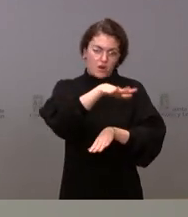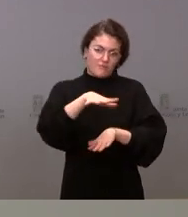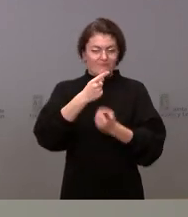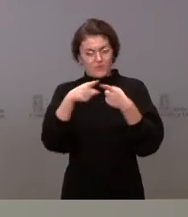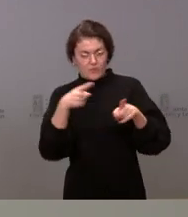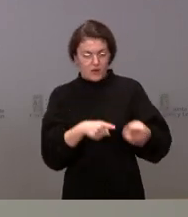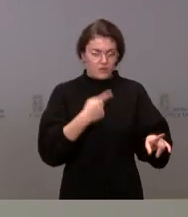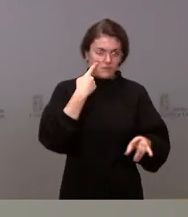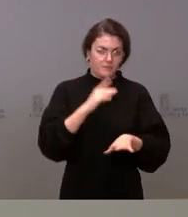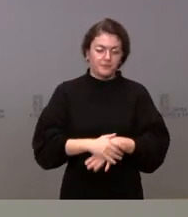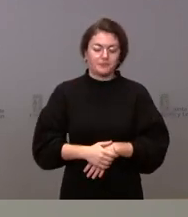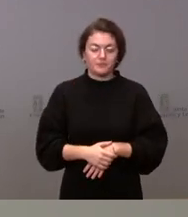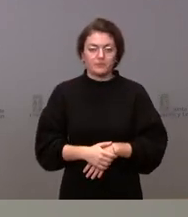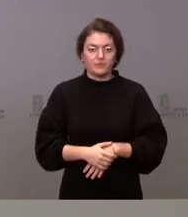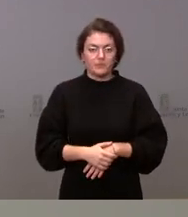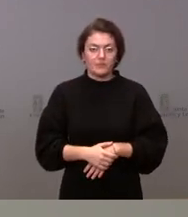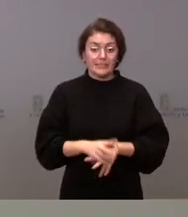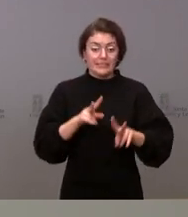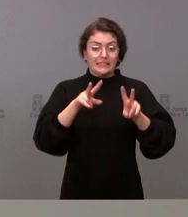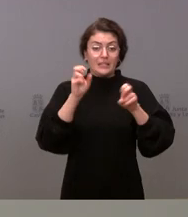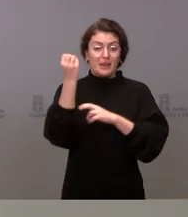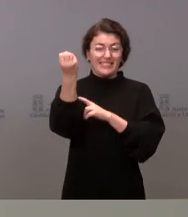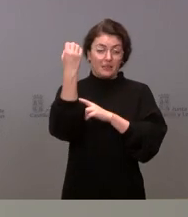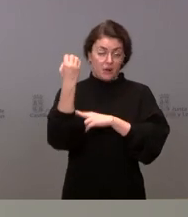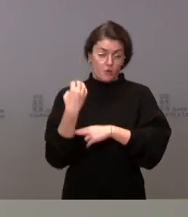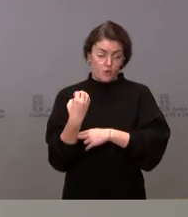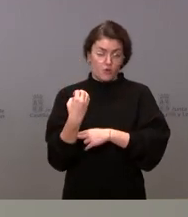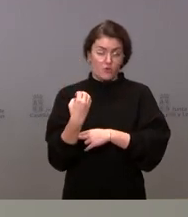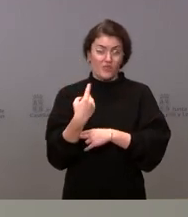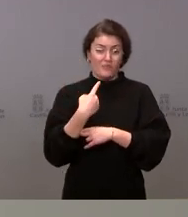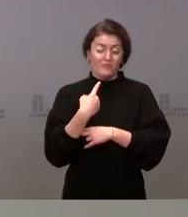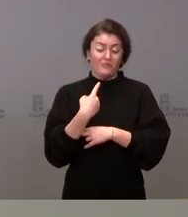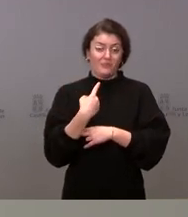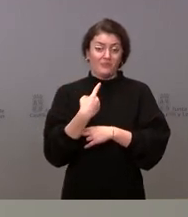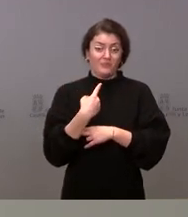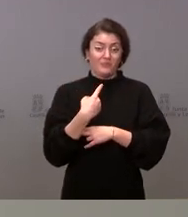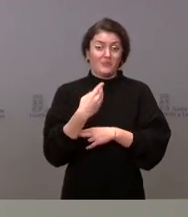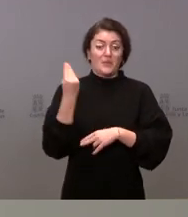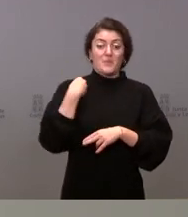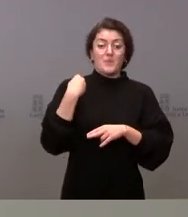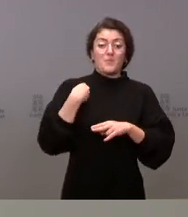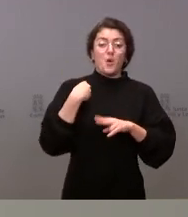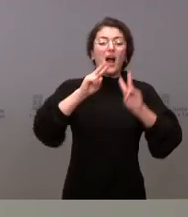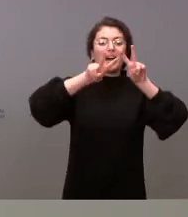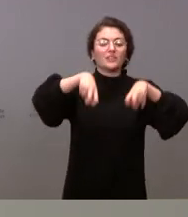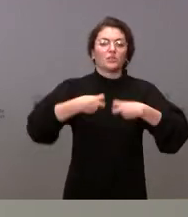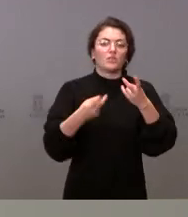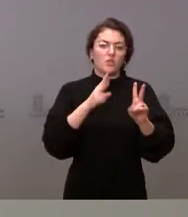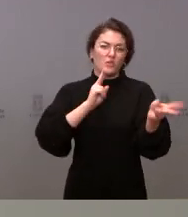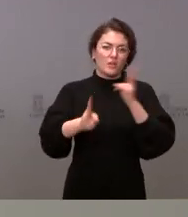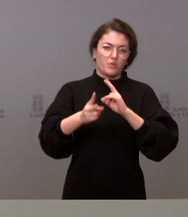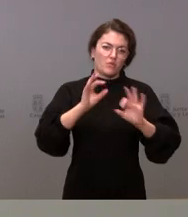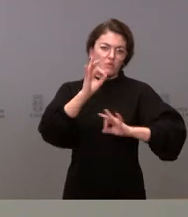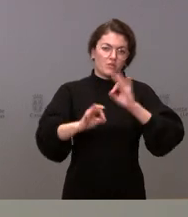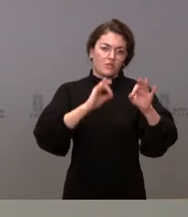En relación al semáforo, y decir que la actualización de las actuaciones de respuesta coordinada para el control de la transmisión del COVID